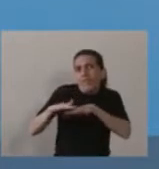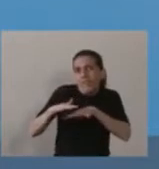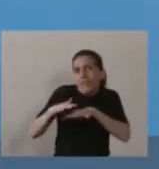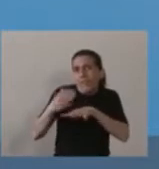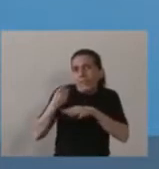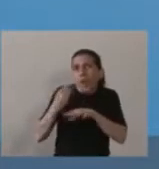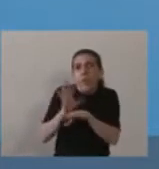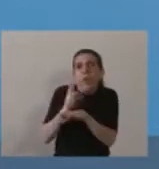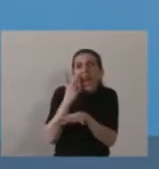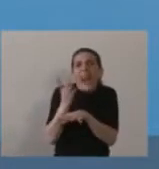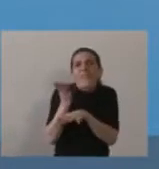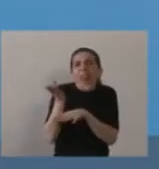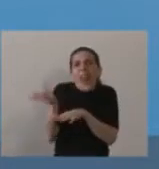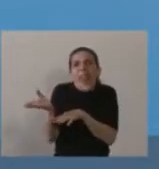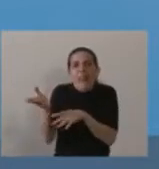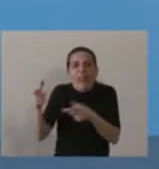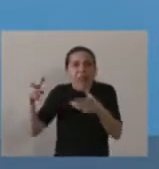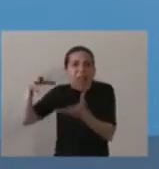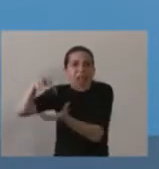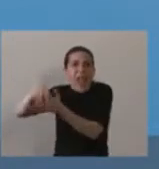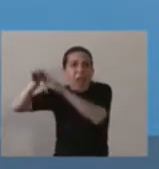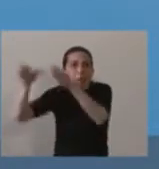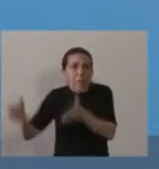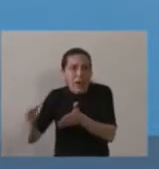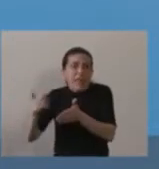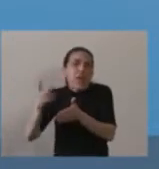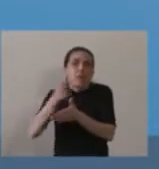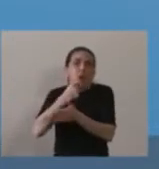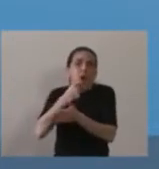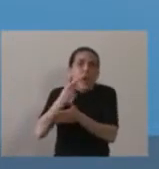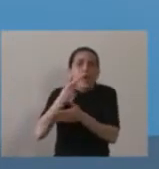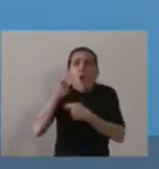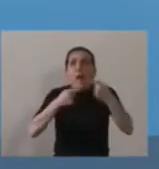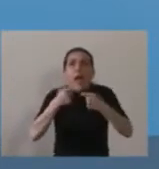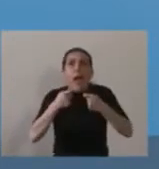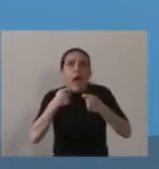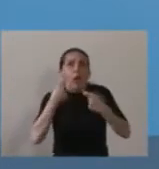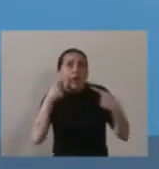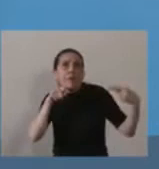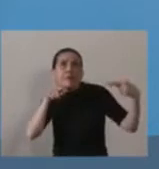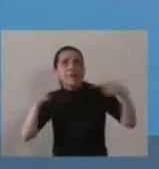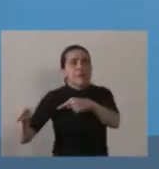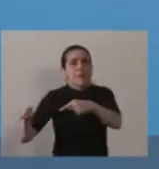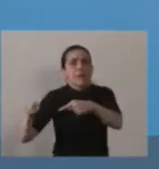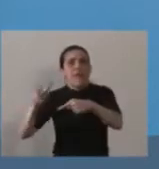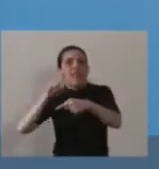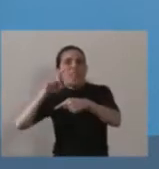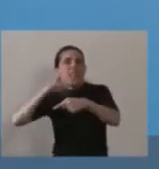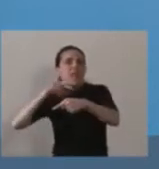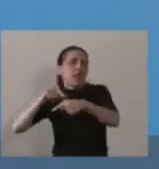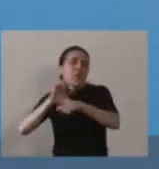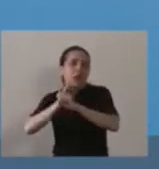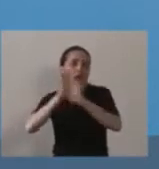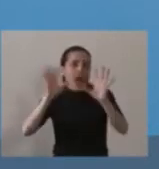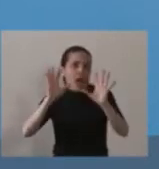referenciar o ser una referencia dentro del mercado. Me parece que eso es un dato muy, muy claro.